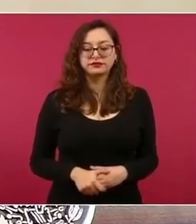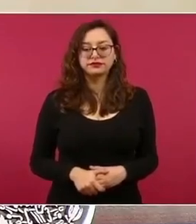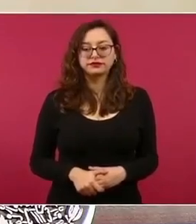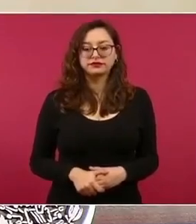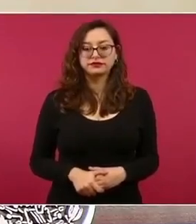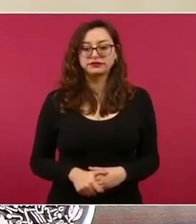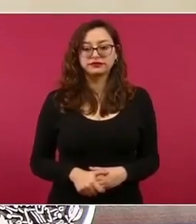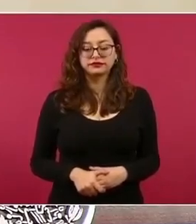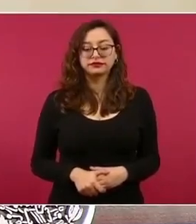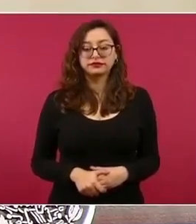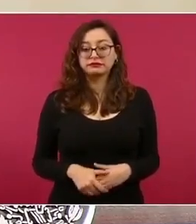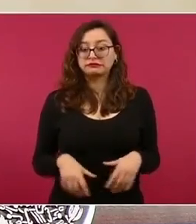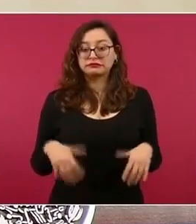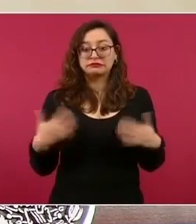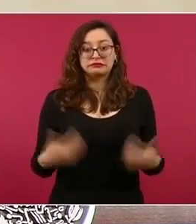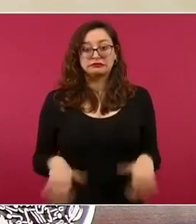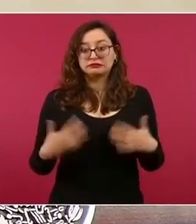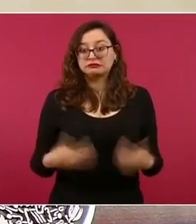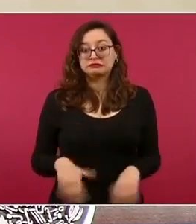y es Goebbels